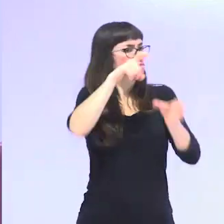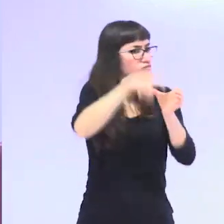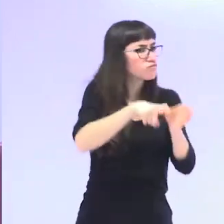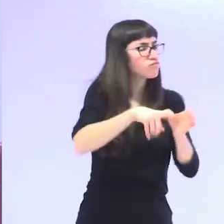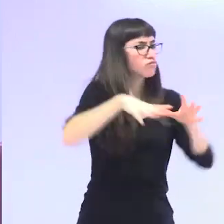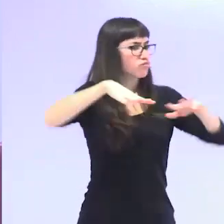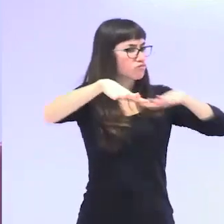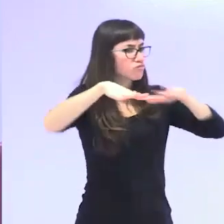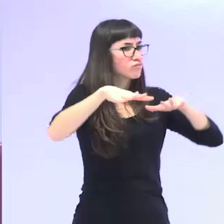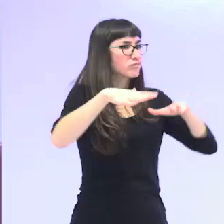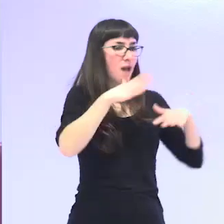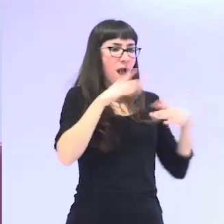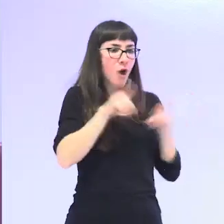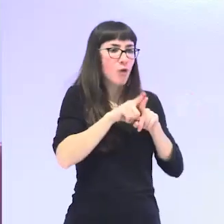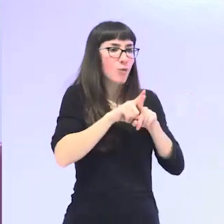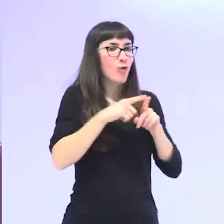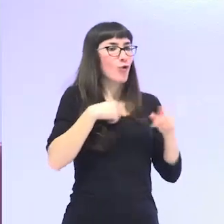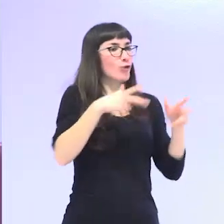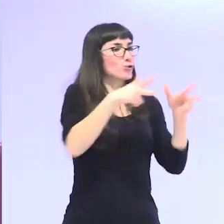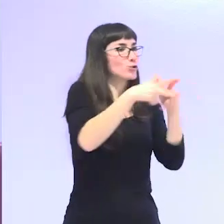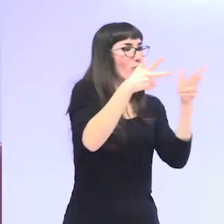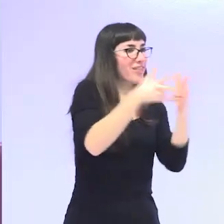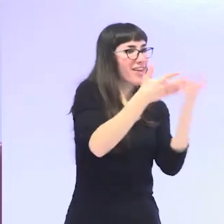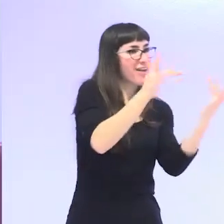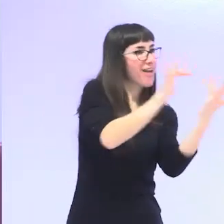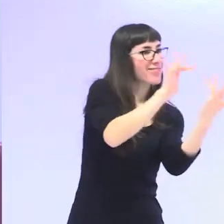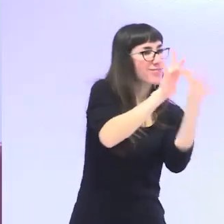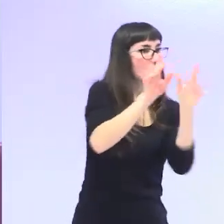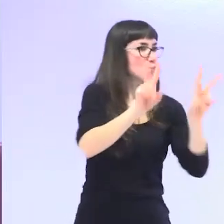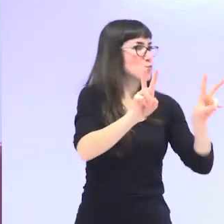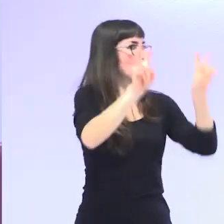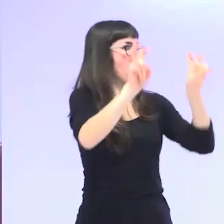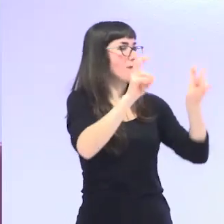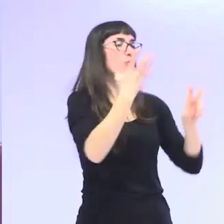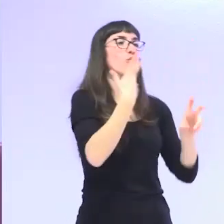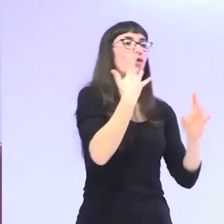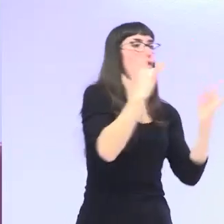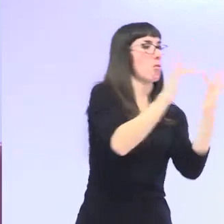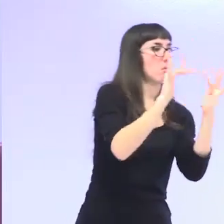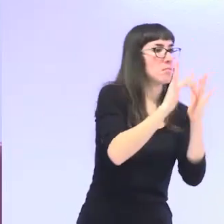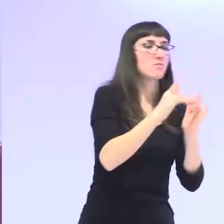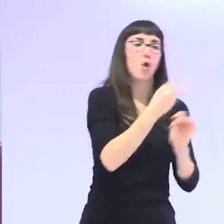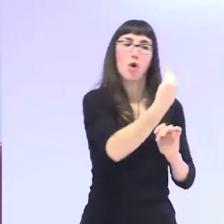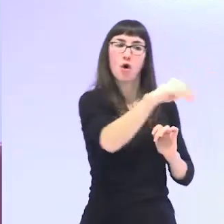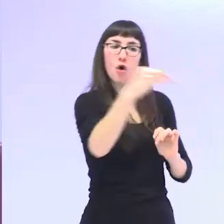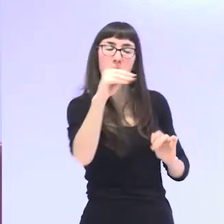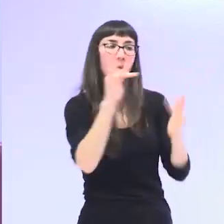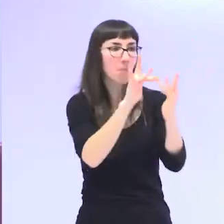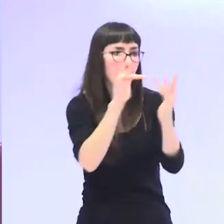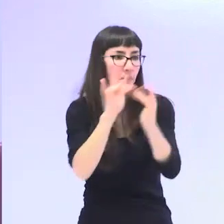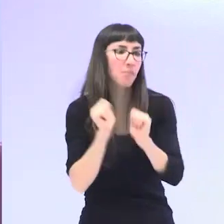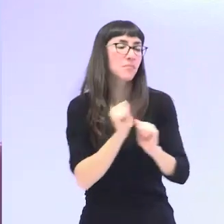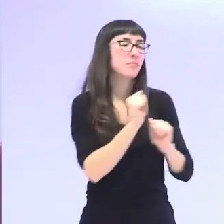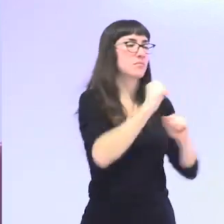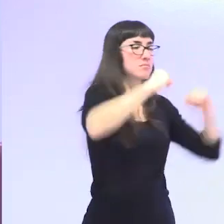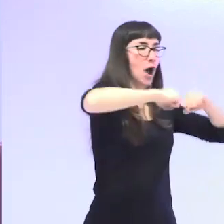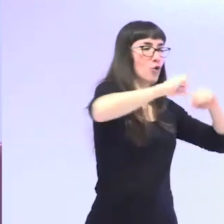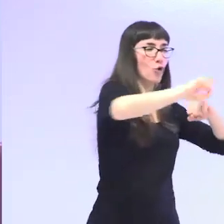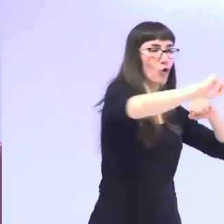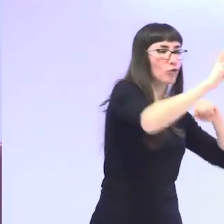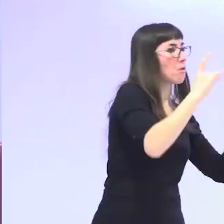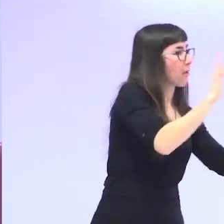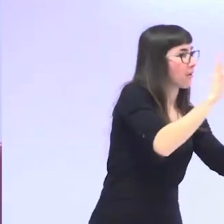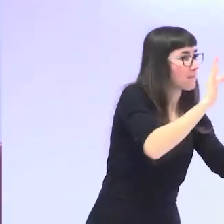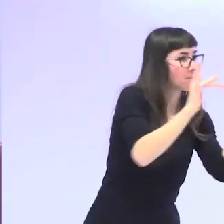en nuevas socializaciones con nuevas mujeres con generaciones más jóvenes que podemos cuestionarnos el modelo